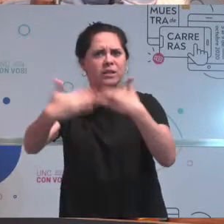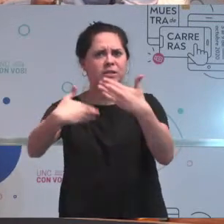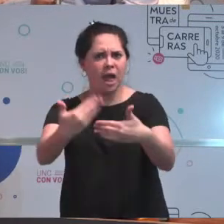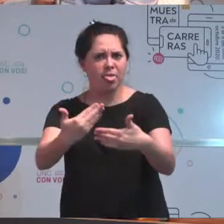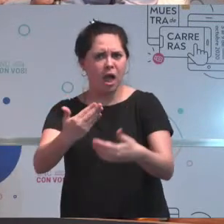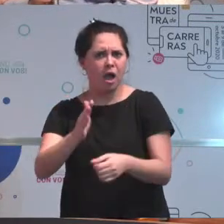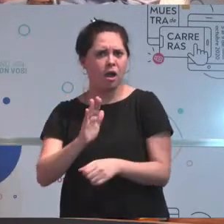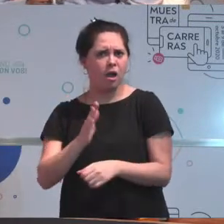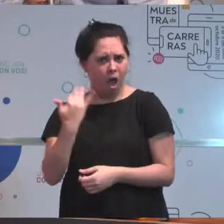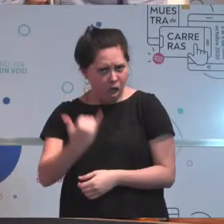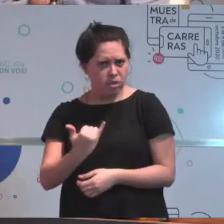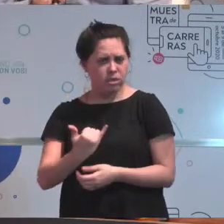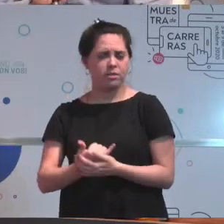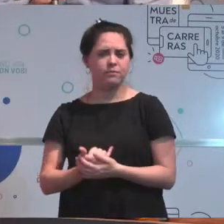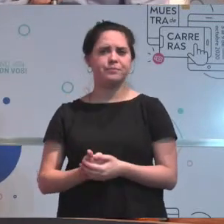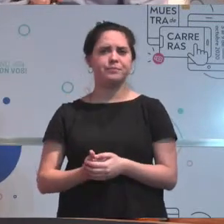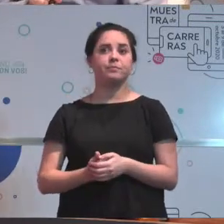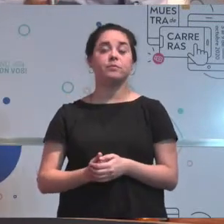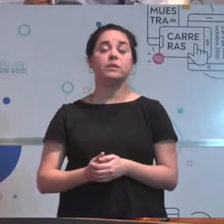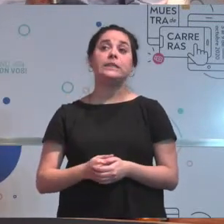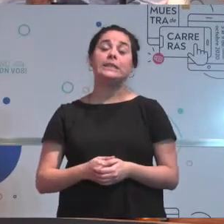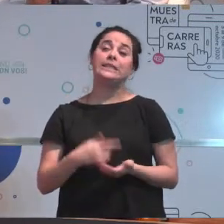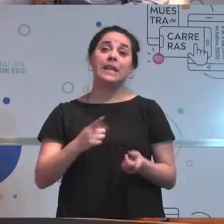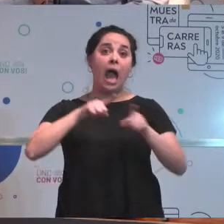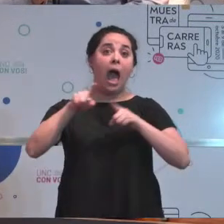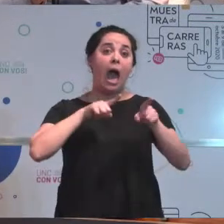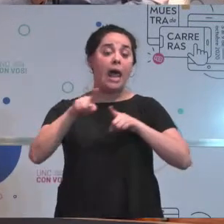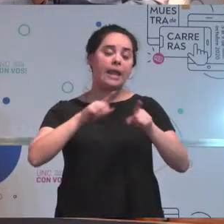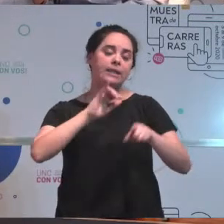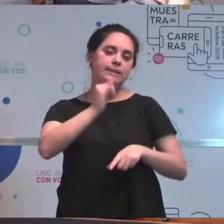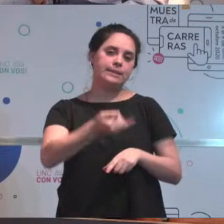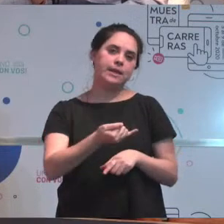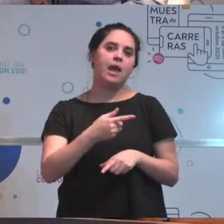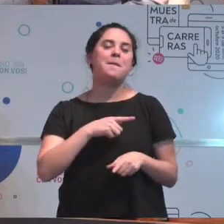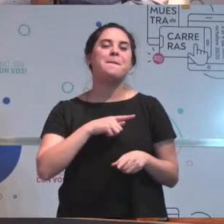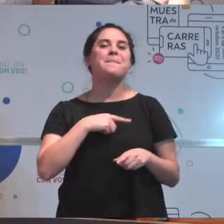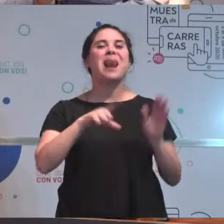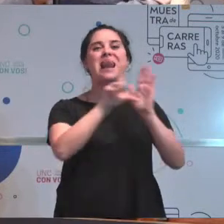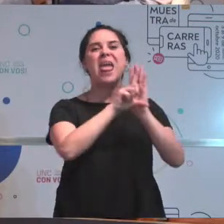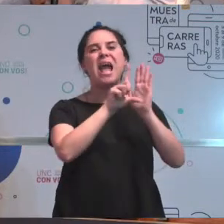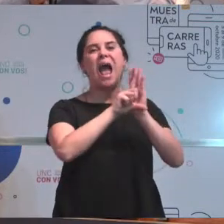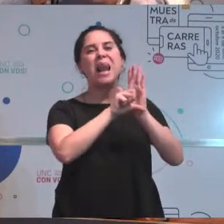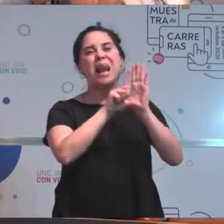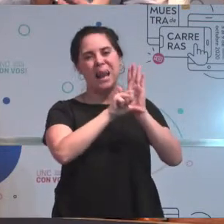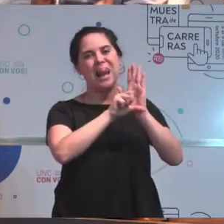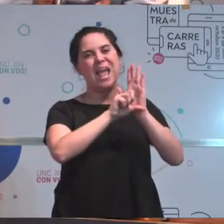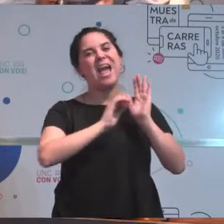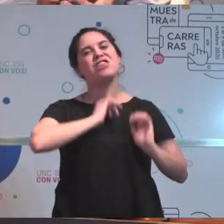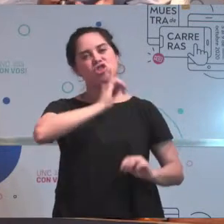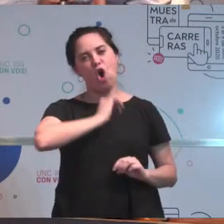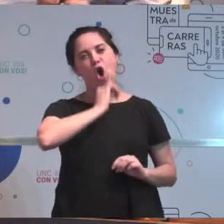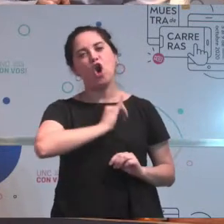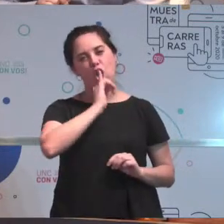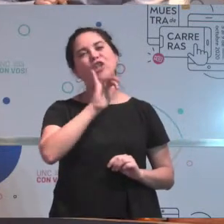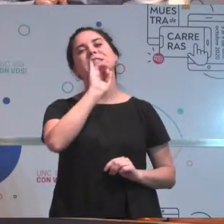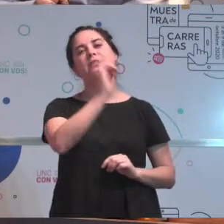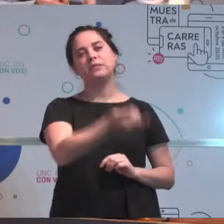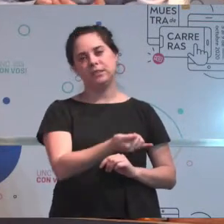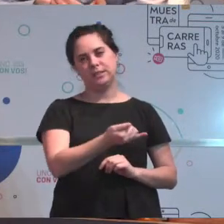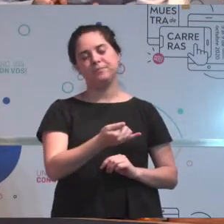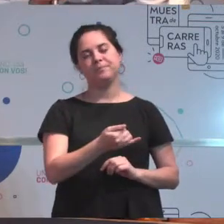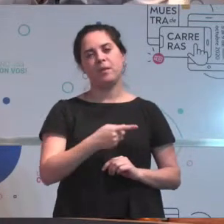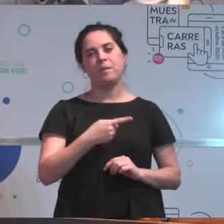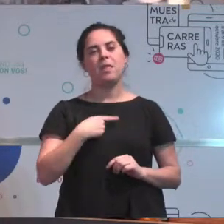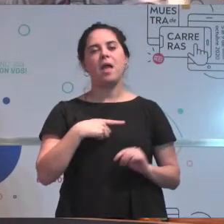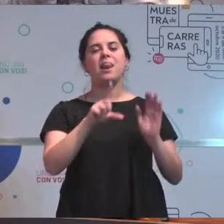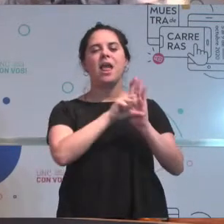La carrera de por sí, la parte legal es teórica, pero es una teórica aplicada, o sea, donde vos tenés algo sobre lo cual lo